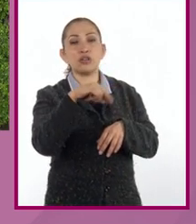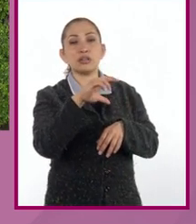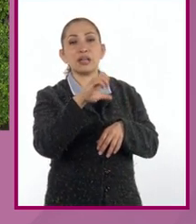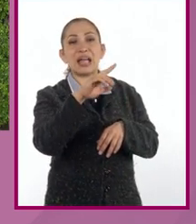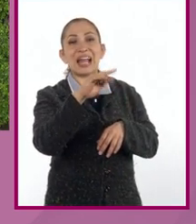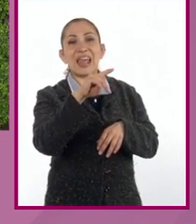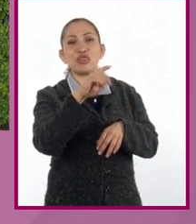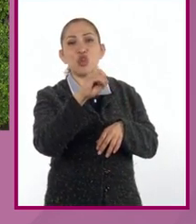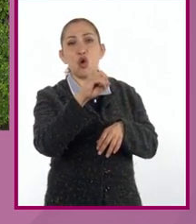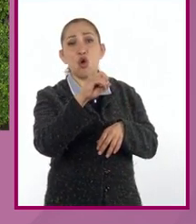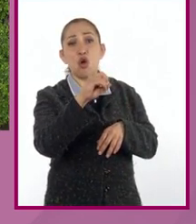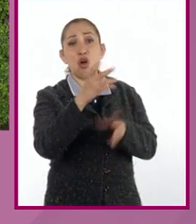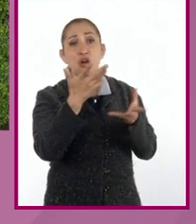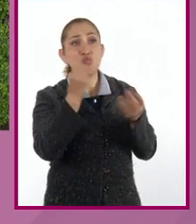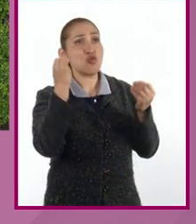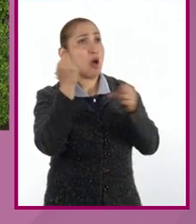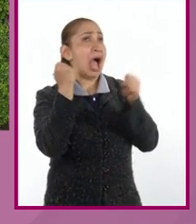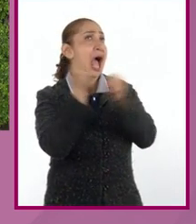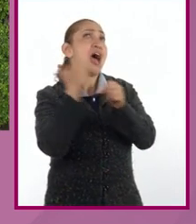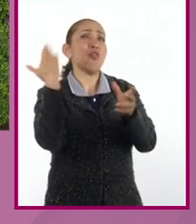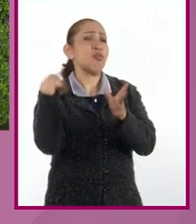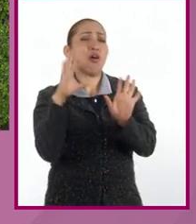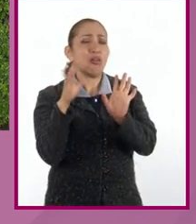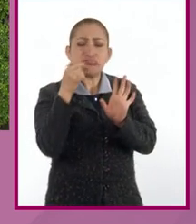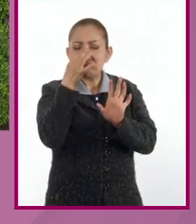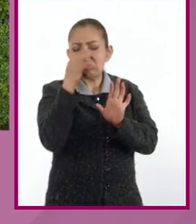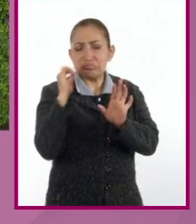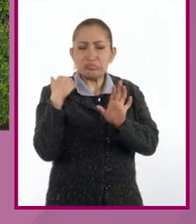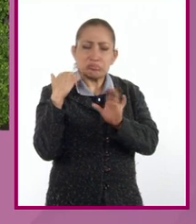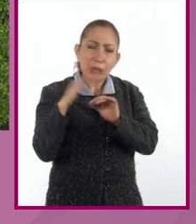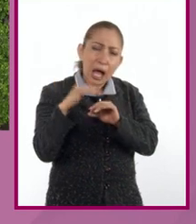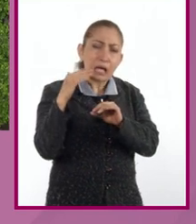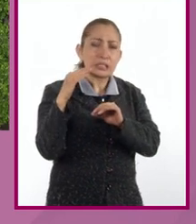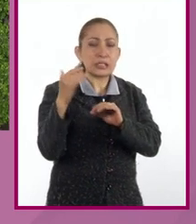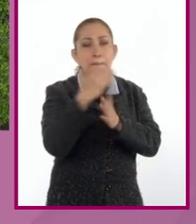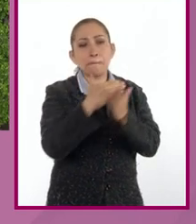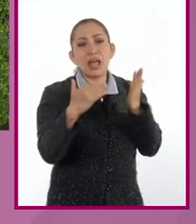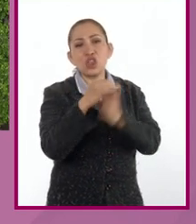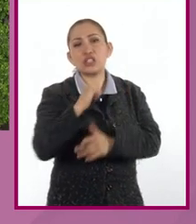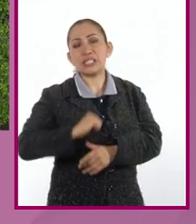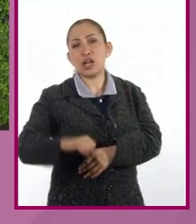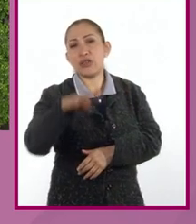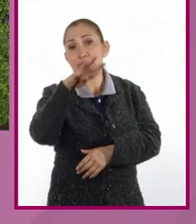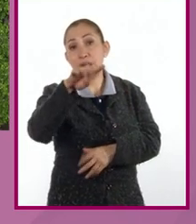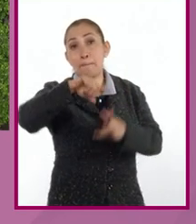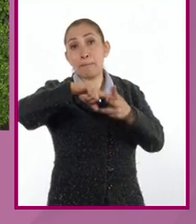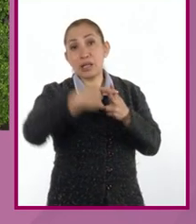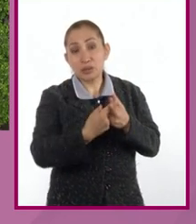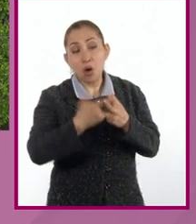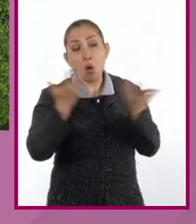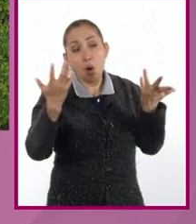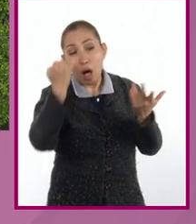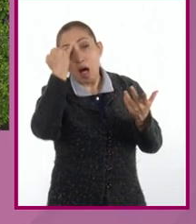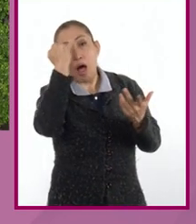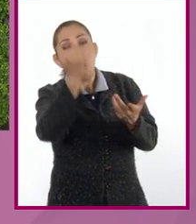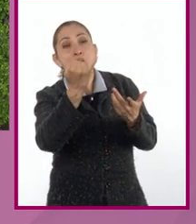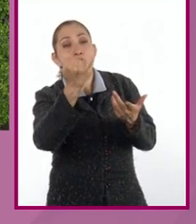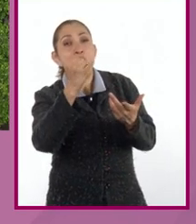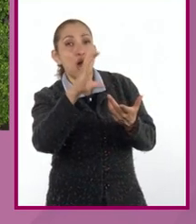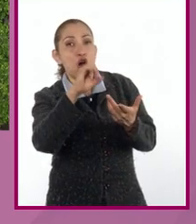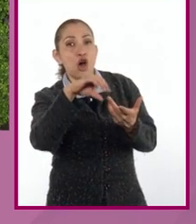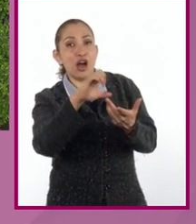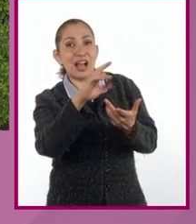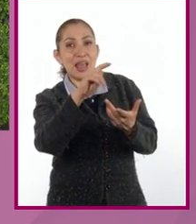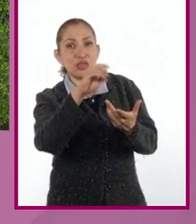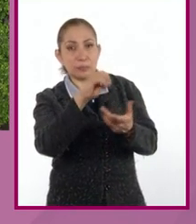si bien no tiene muchos cientos de años, tiene un poquito más, digamos que a mediados del siglo XIX fue cuando se empezó a desarrollar ya en